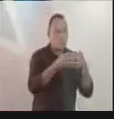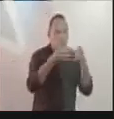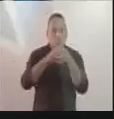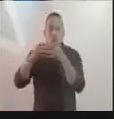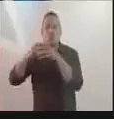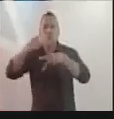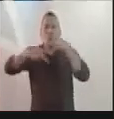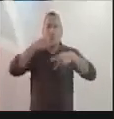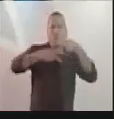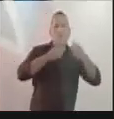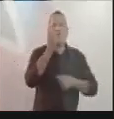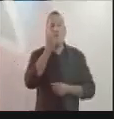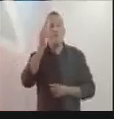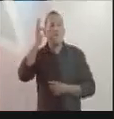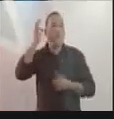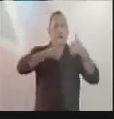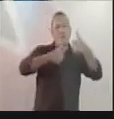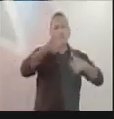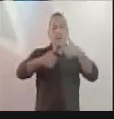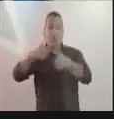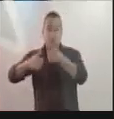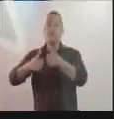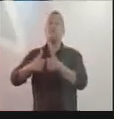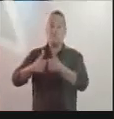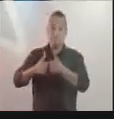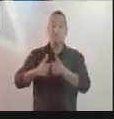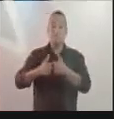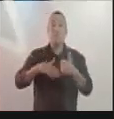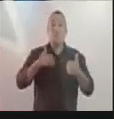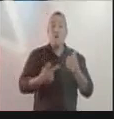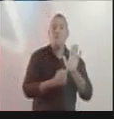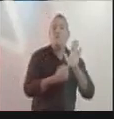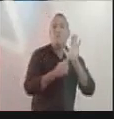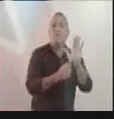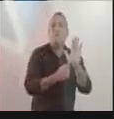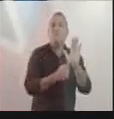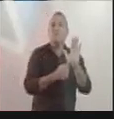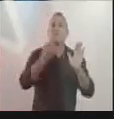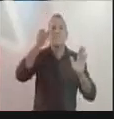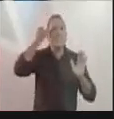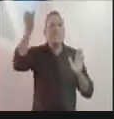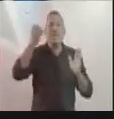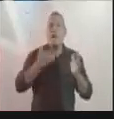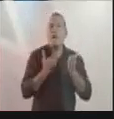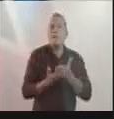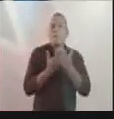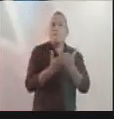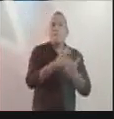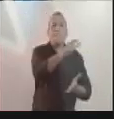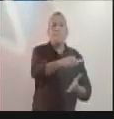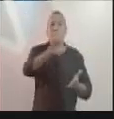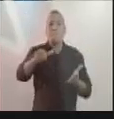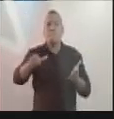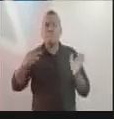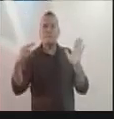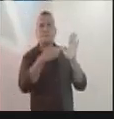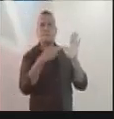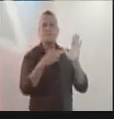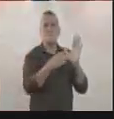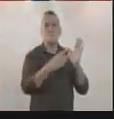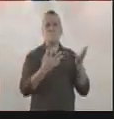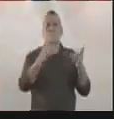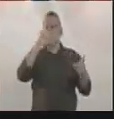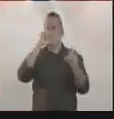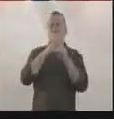fines políticos, candidatas y candidatos podrán dar a conocer sus ideas y propuestas al electorado